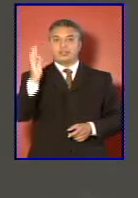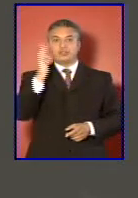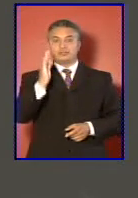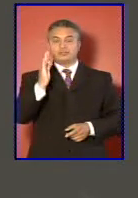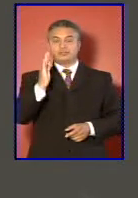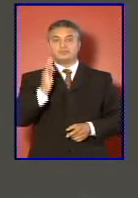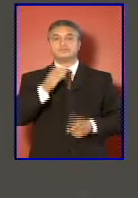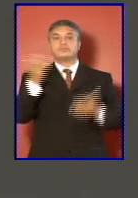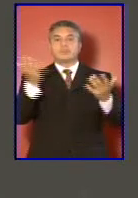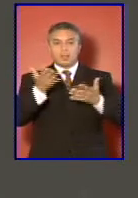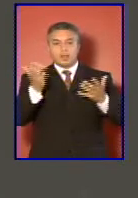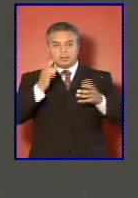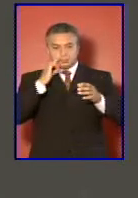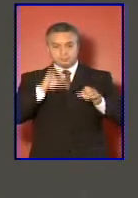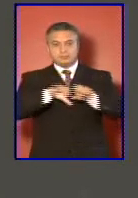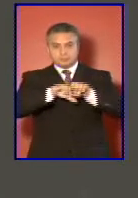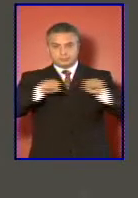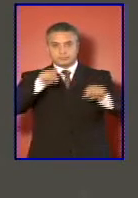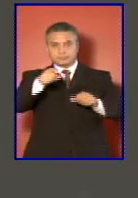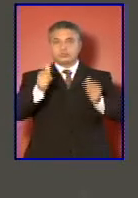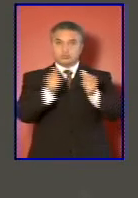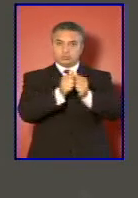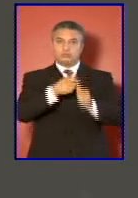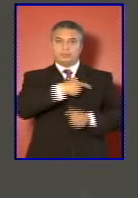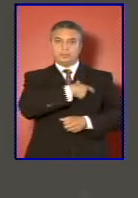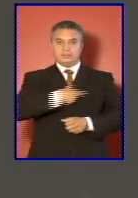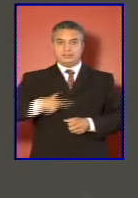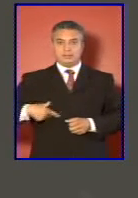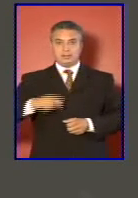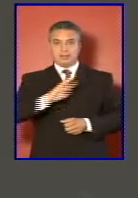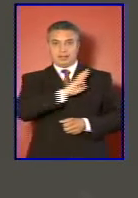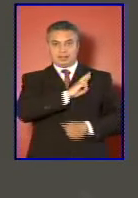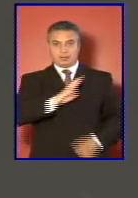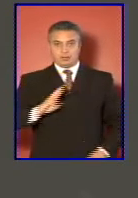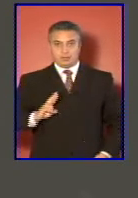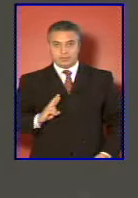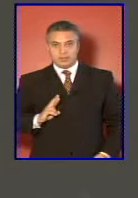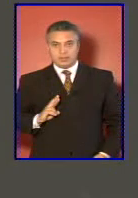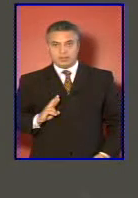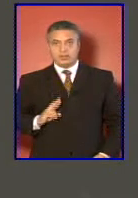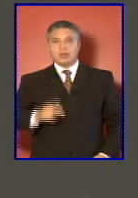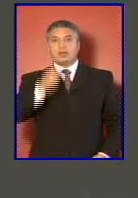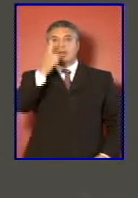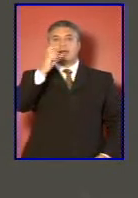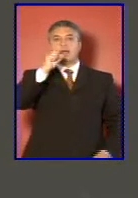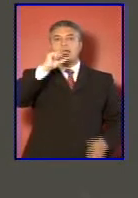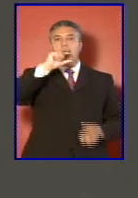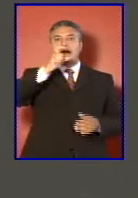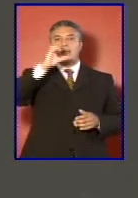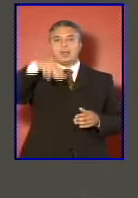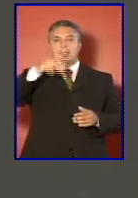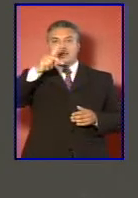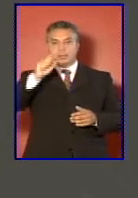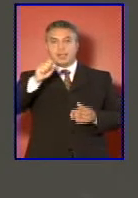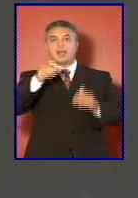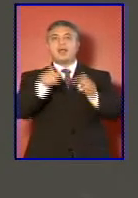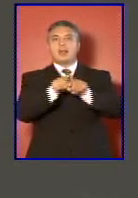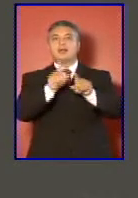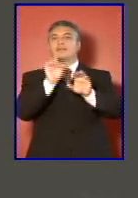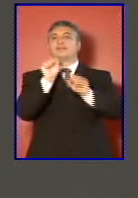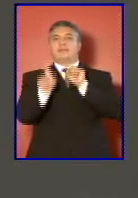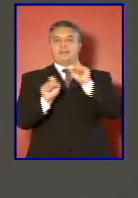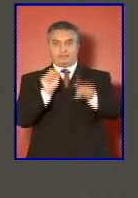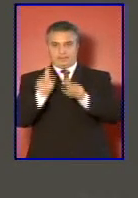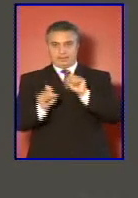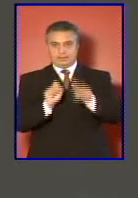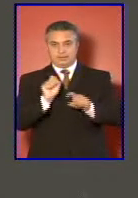a definir con el Presidente de la República una agenda de defensa